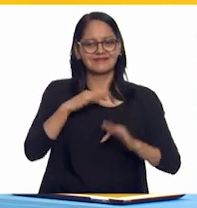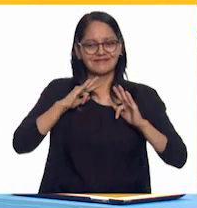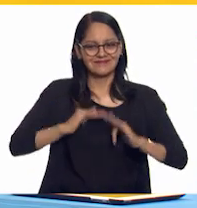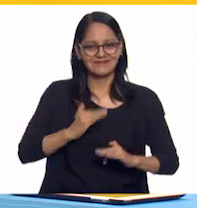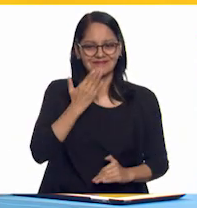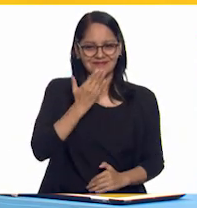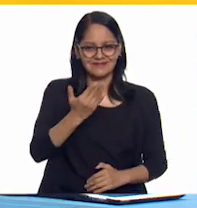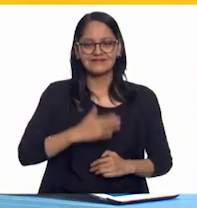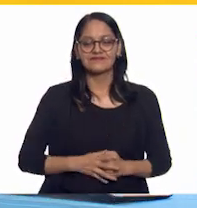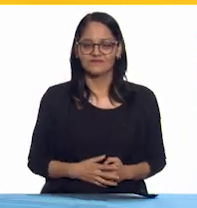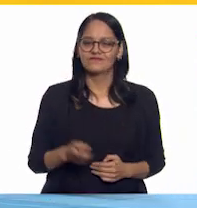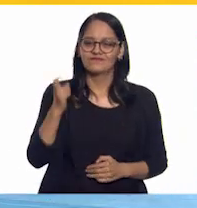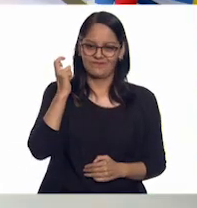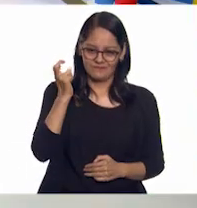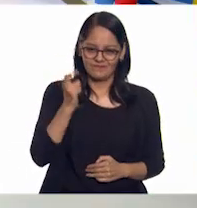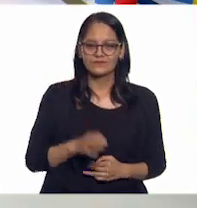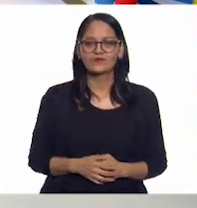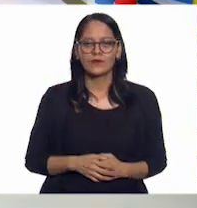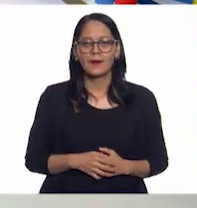Exactamente.